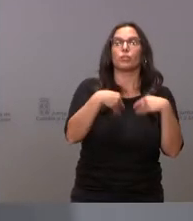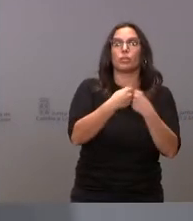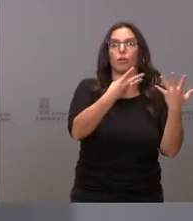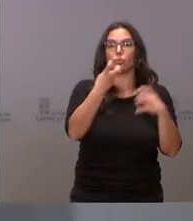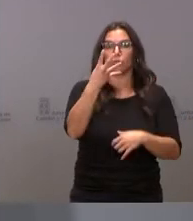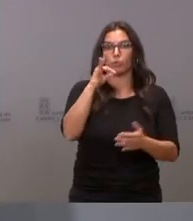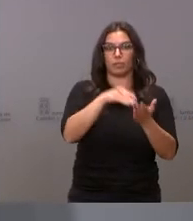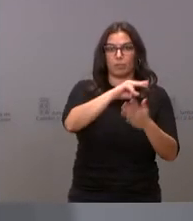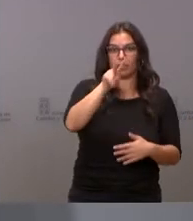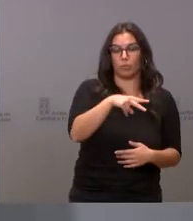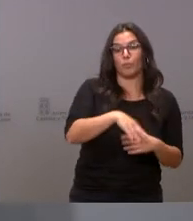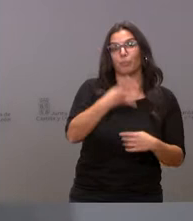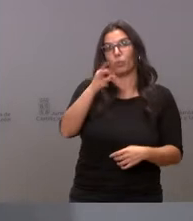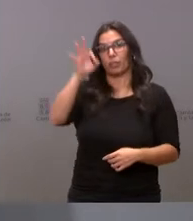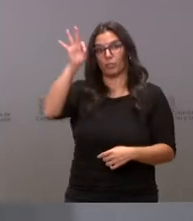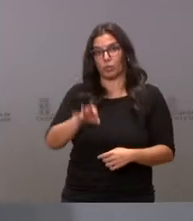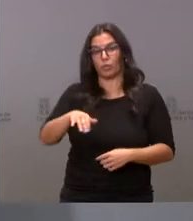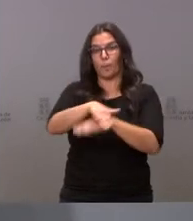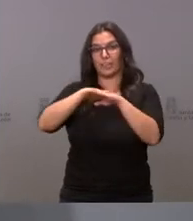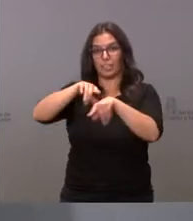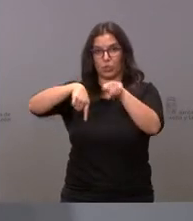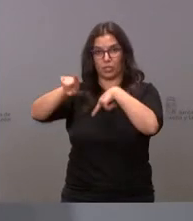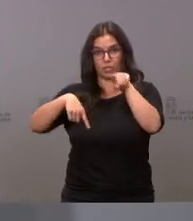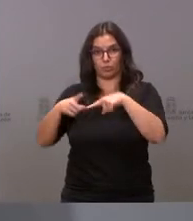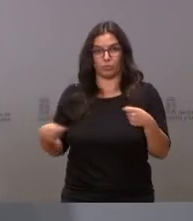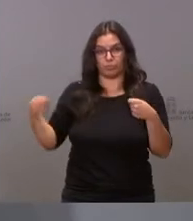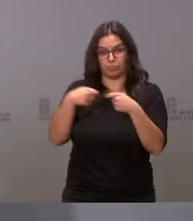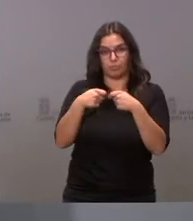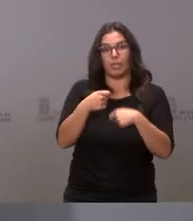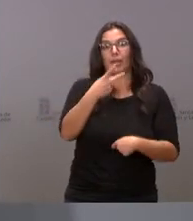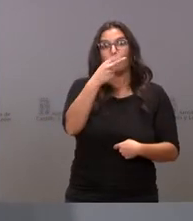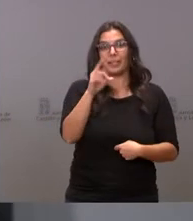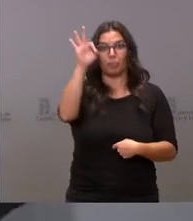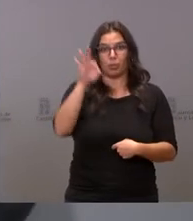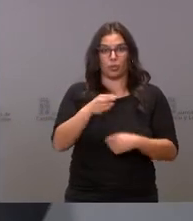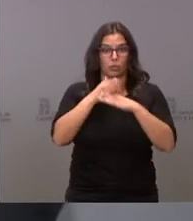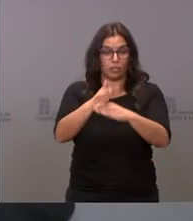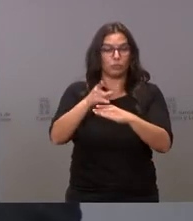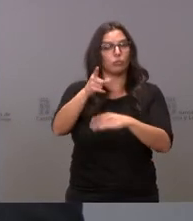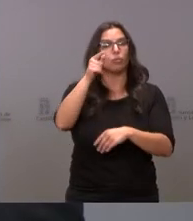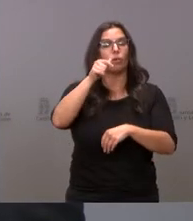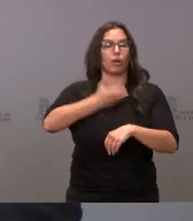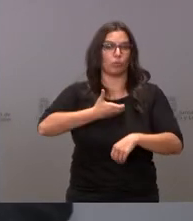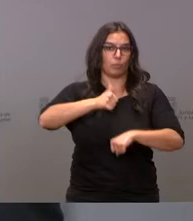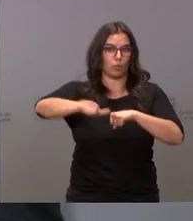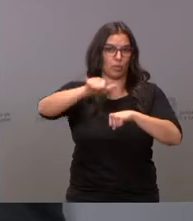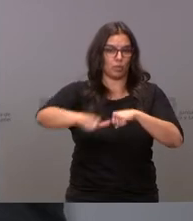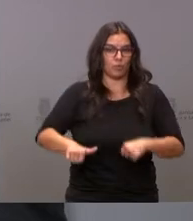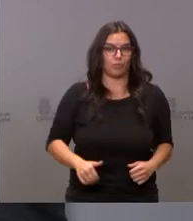.000 euros. El otro 40% por el Ministerio de Transportes y el 20% por el Ayuntamiento de Huesillo.